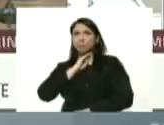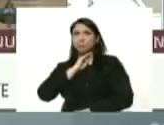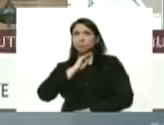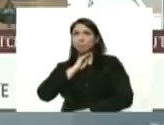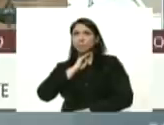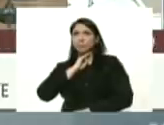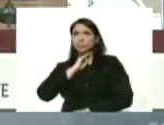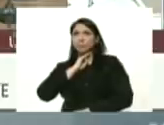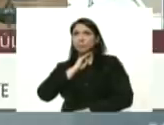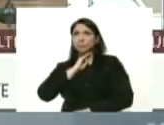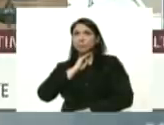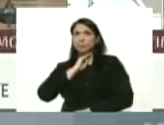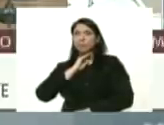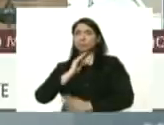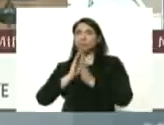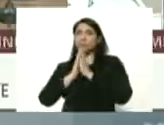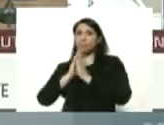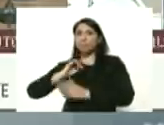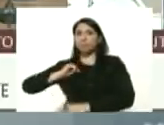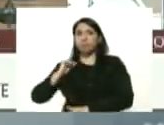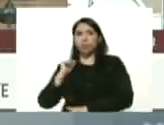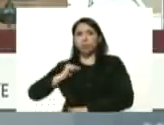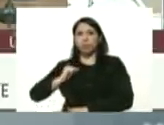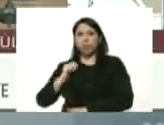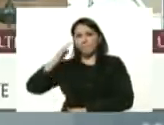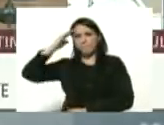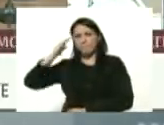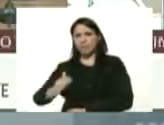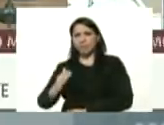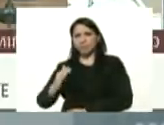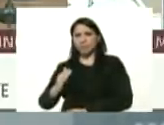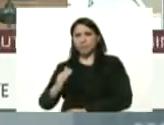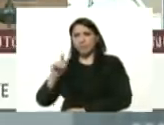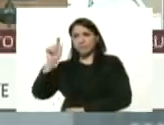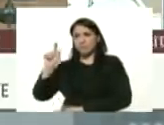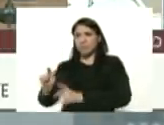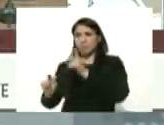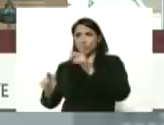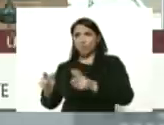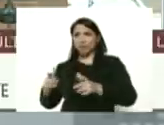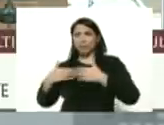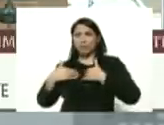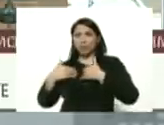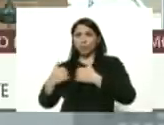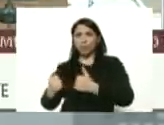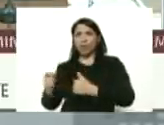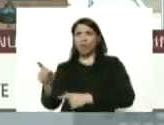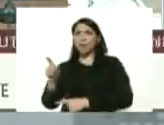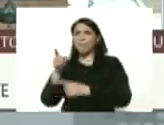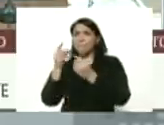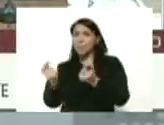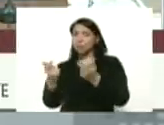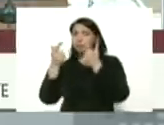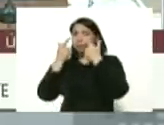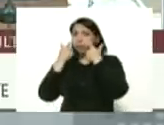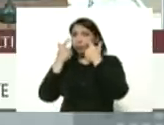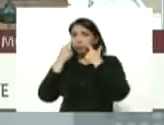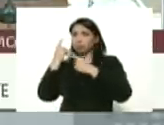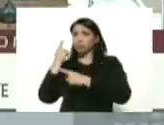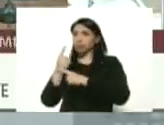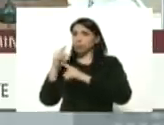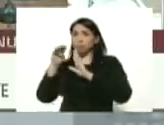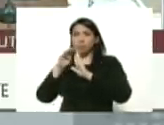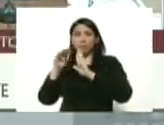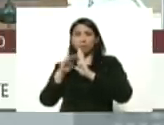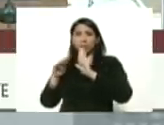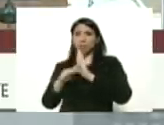a los policías a los militares al personal de seguridad mosca máximas medidas de